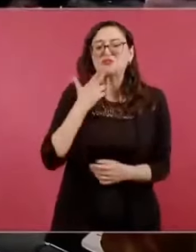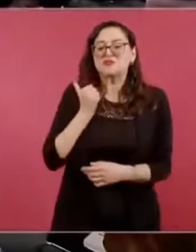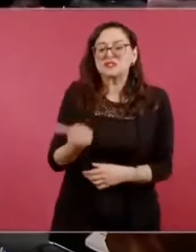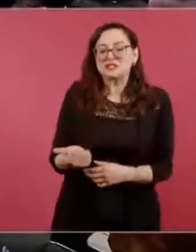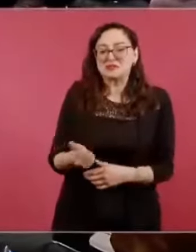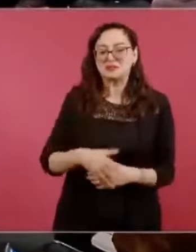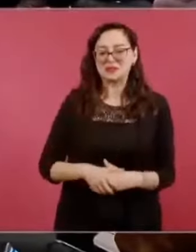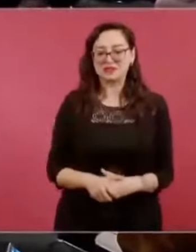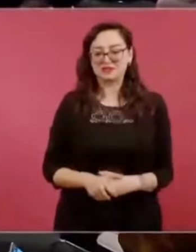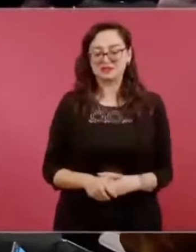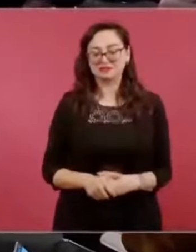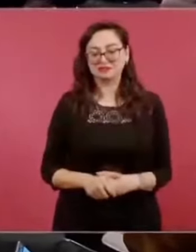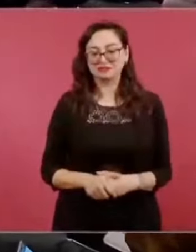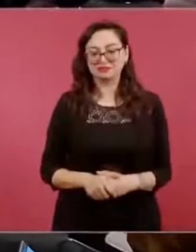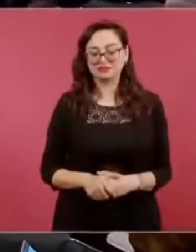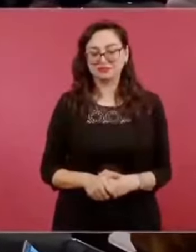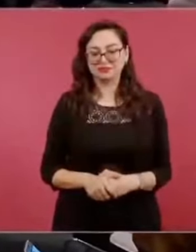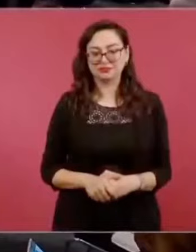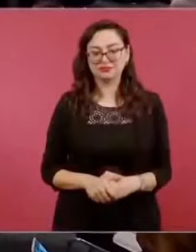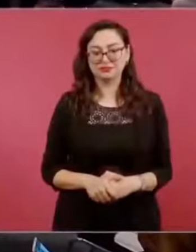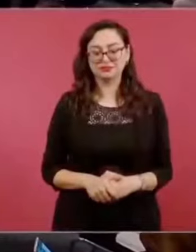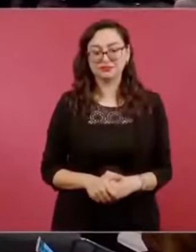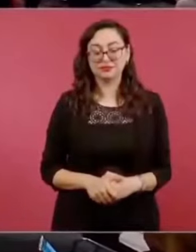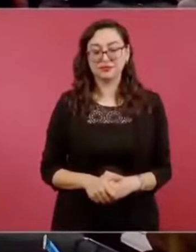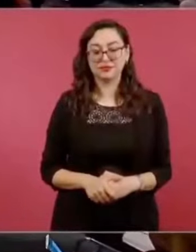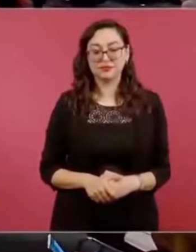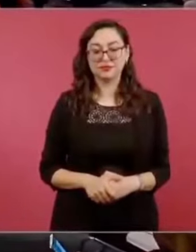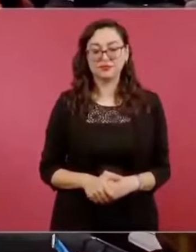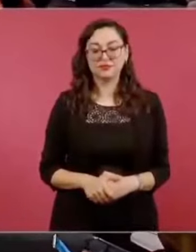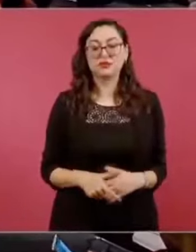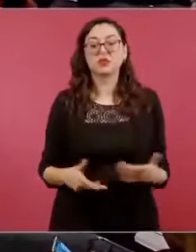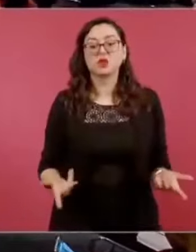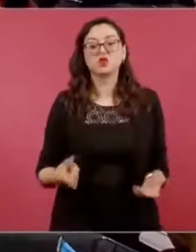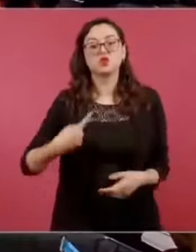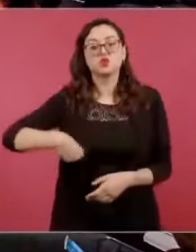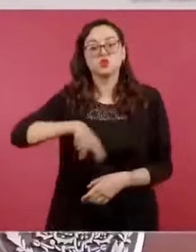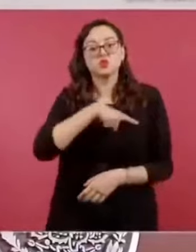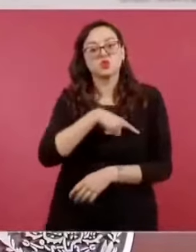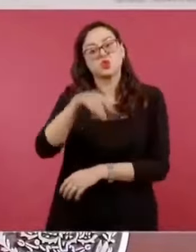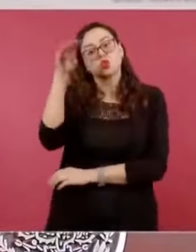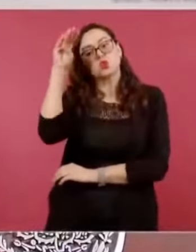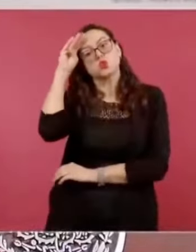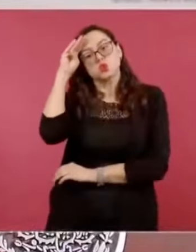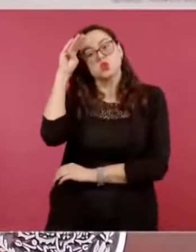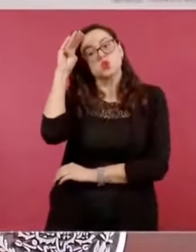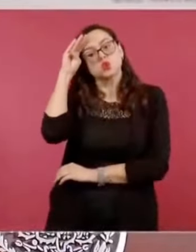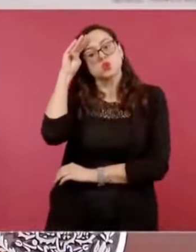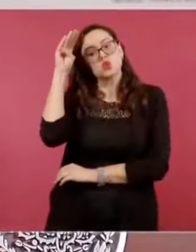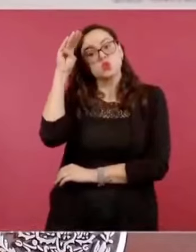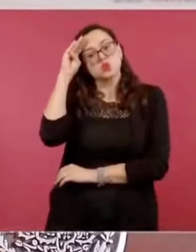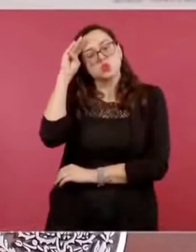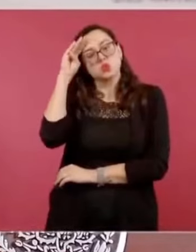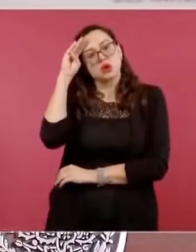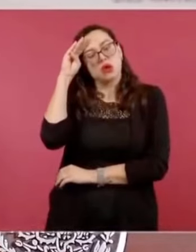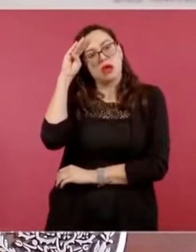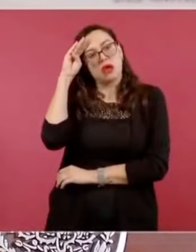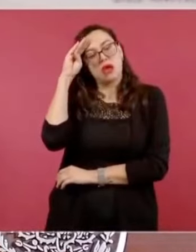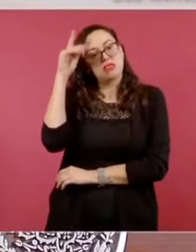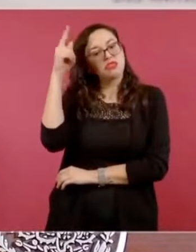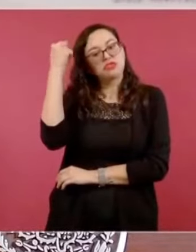no podemos sólo estar pensando en lo pragmático,